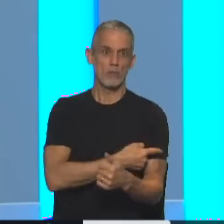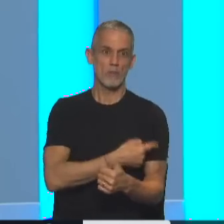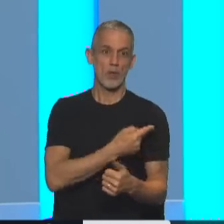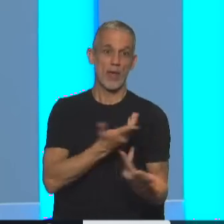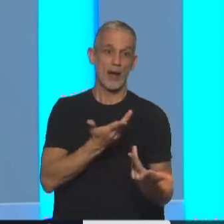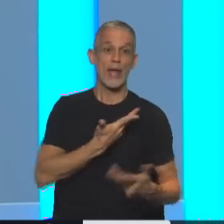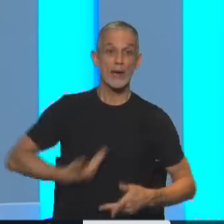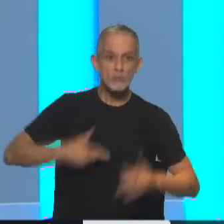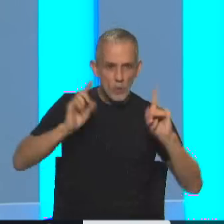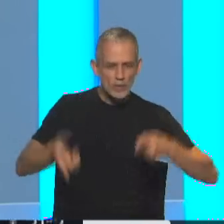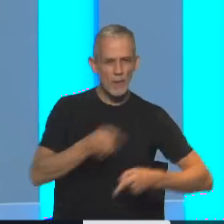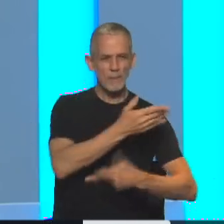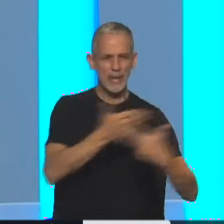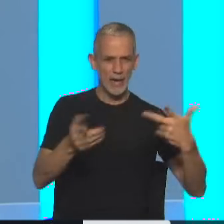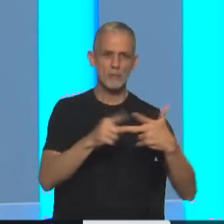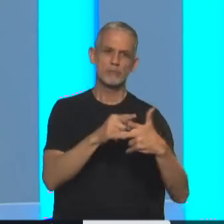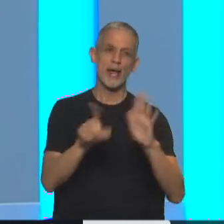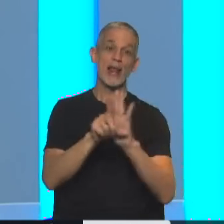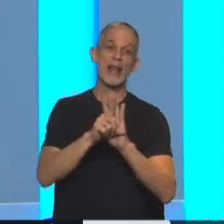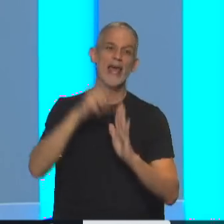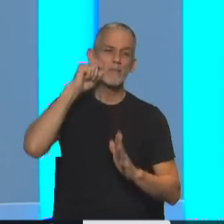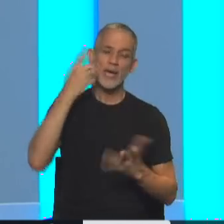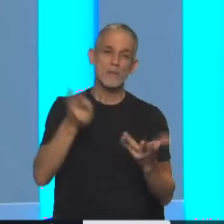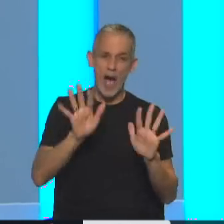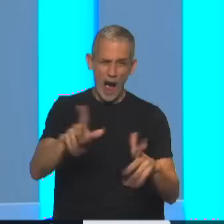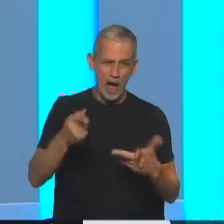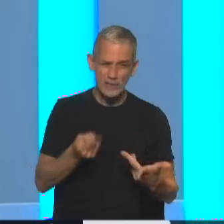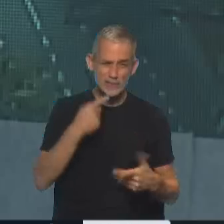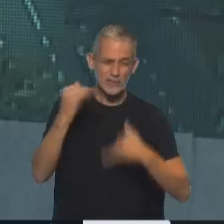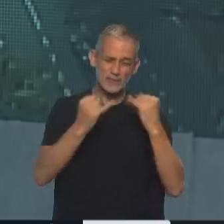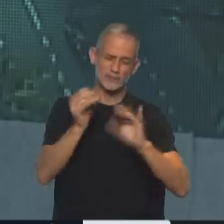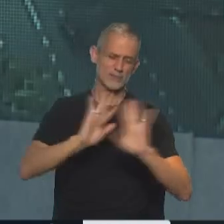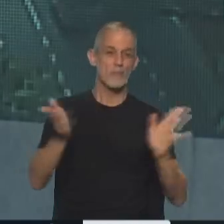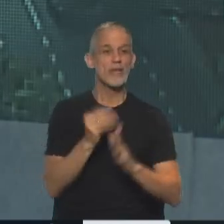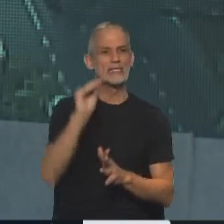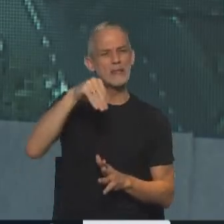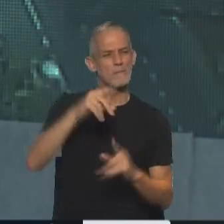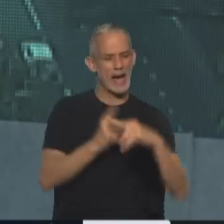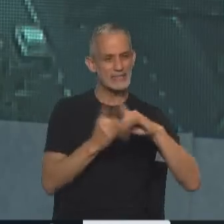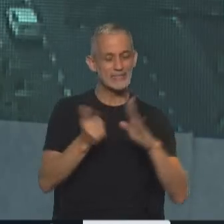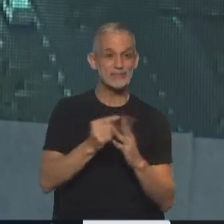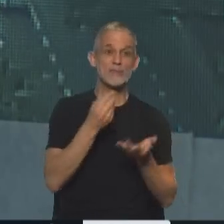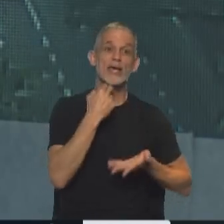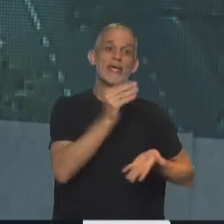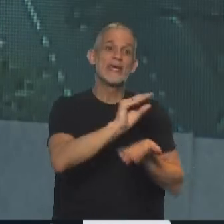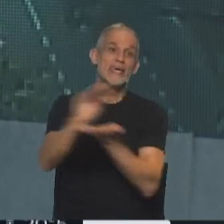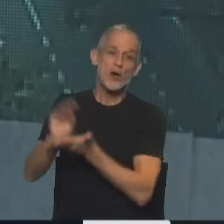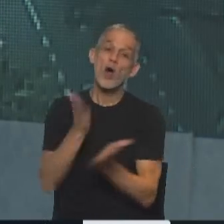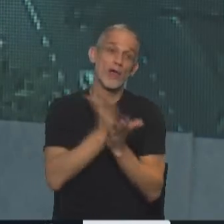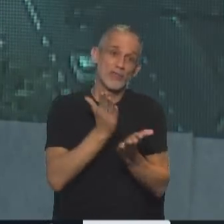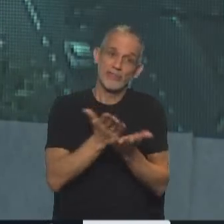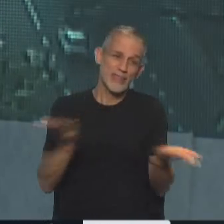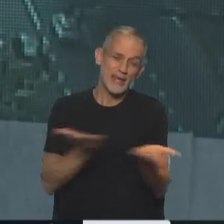Ejecutivo, hacer la Ley Micaela para no caer en estas atrocidades. Y agrego, la Asignación Universal por Hijo es un derecho